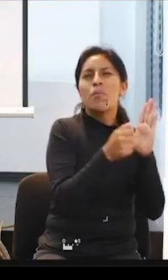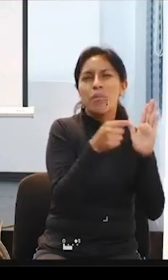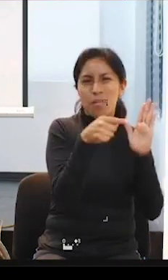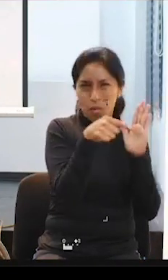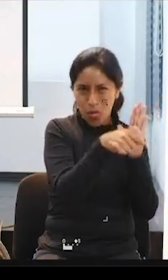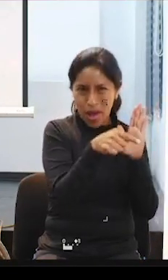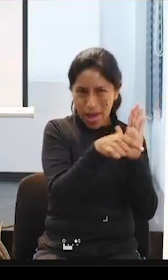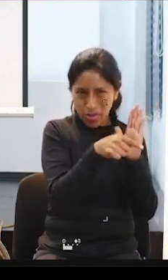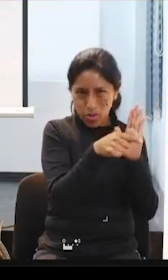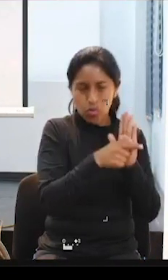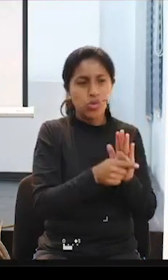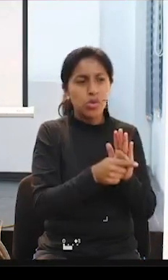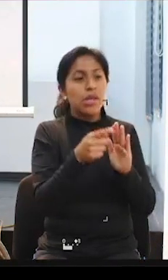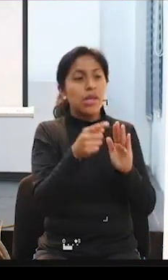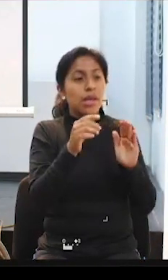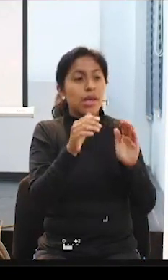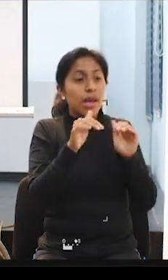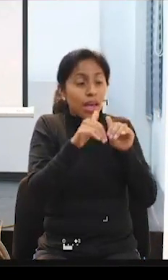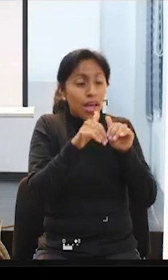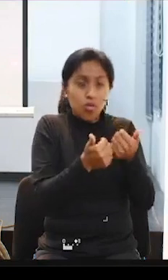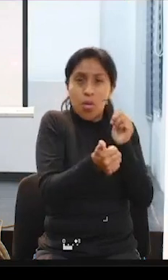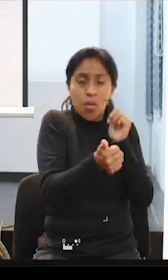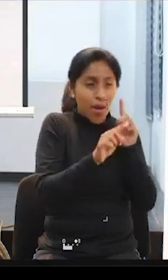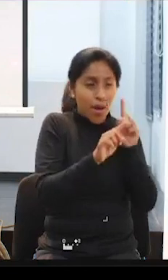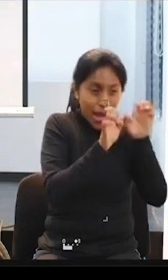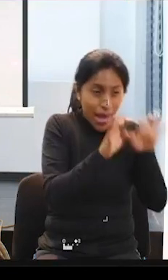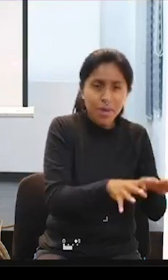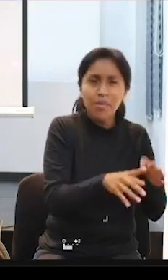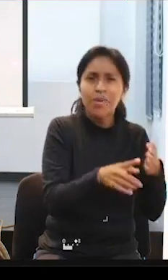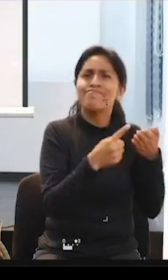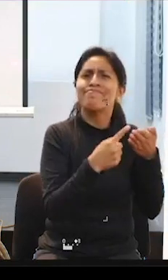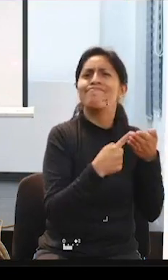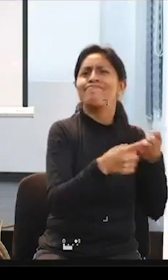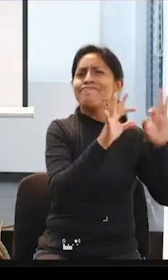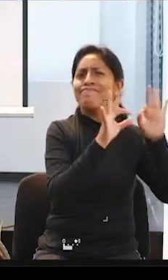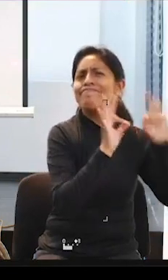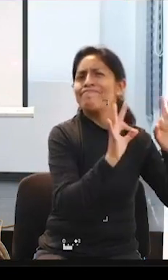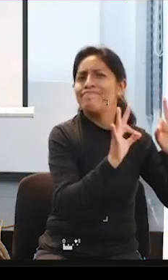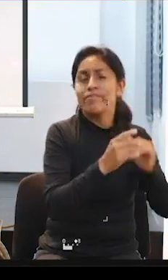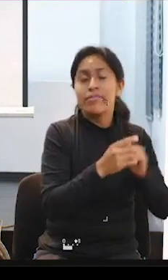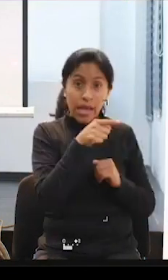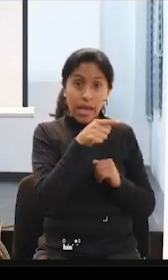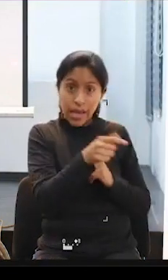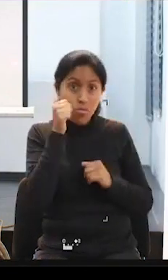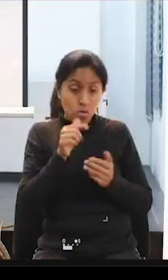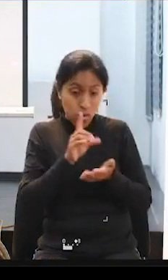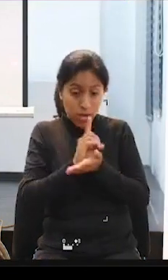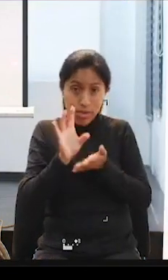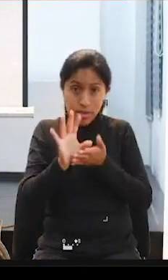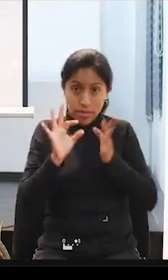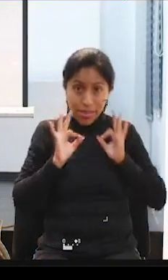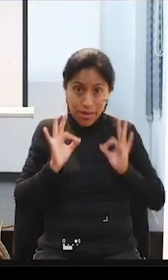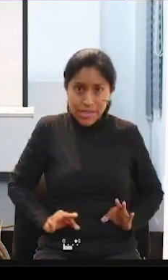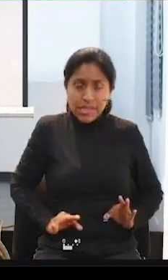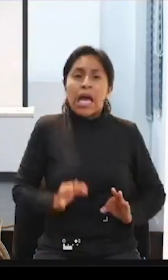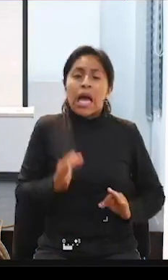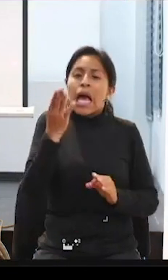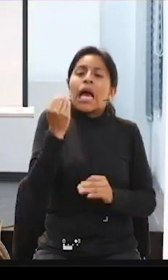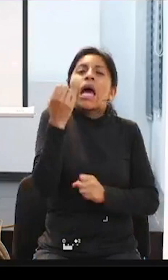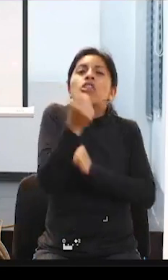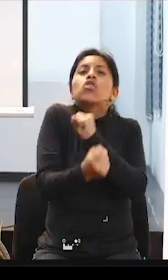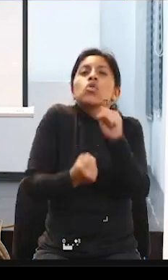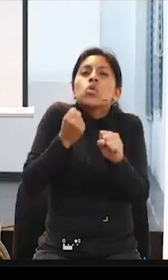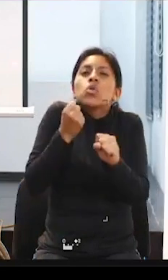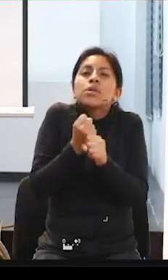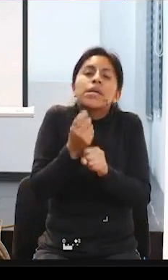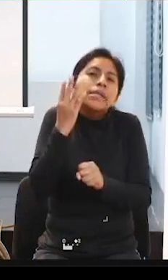convocatoria a la prueba de excelencia. Como persona en situación de discapacidad, tiene una experiencia de 14 años como lideresa